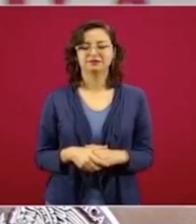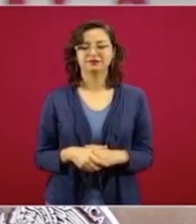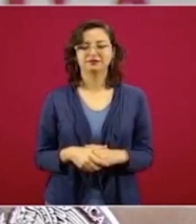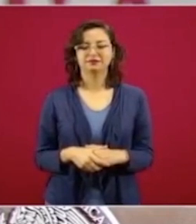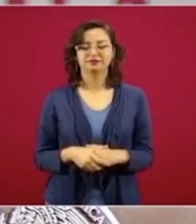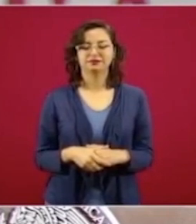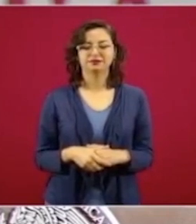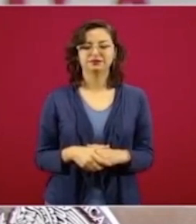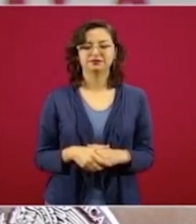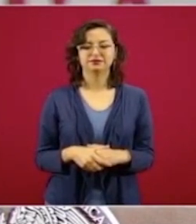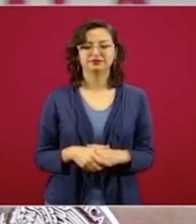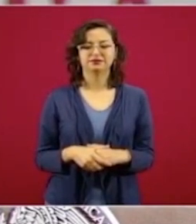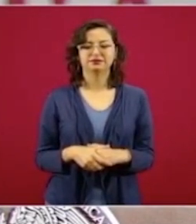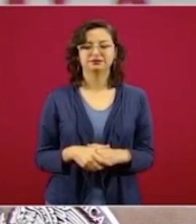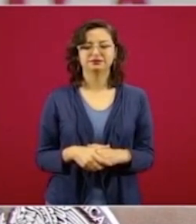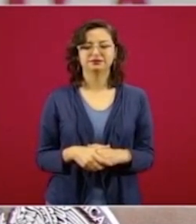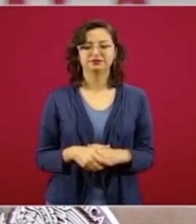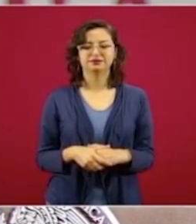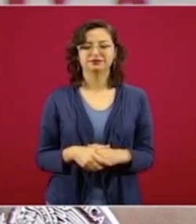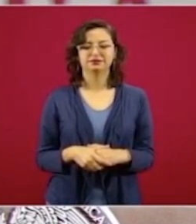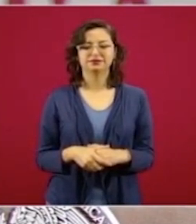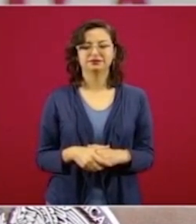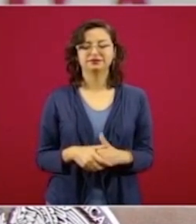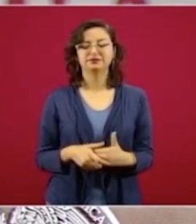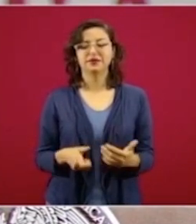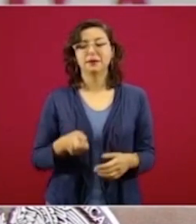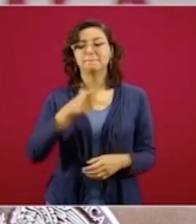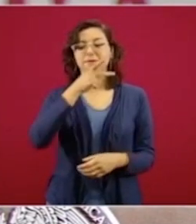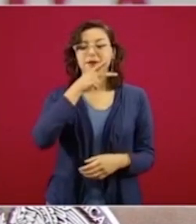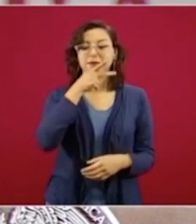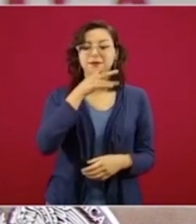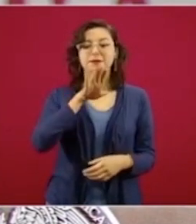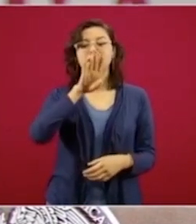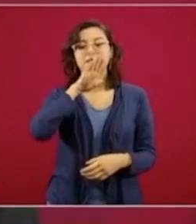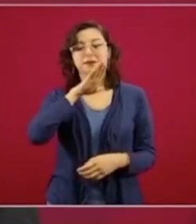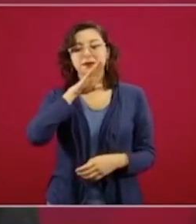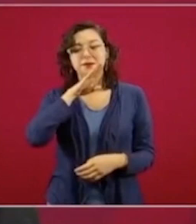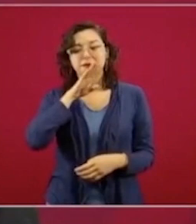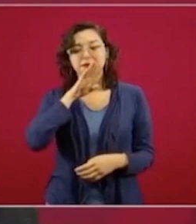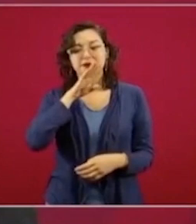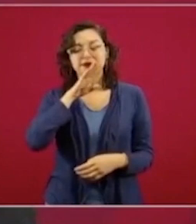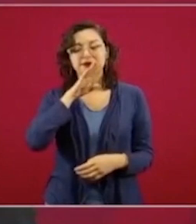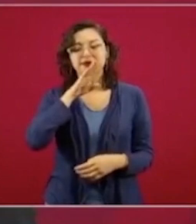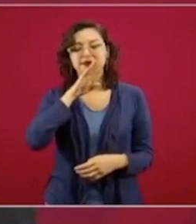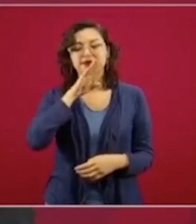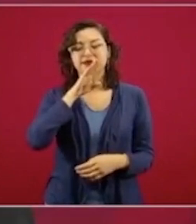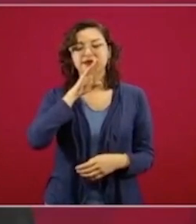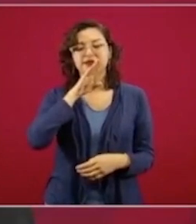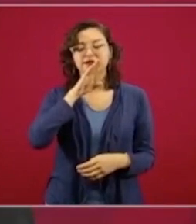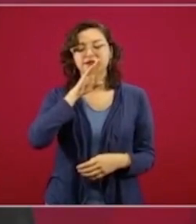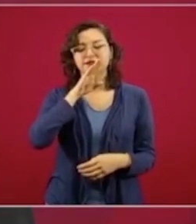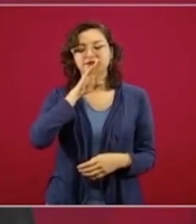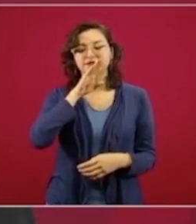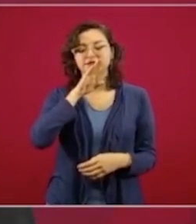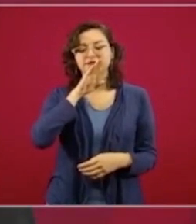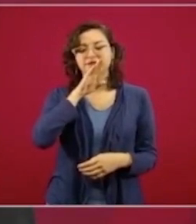Mientras los papás están